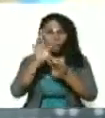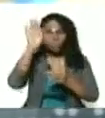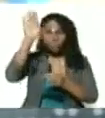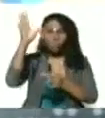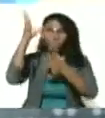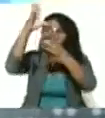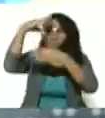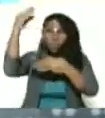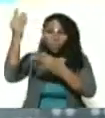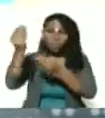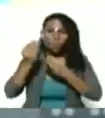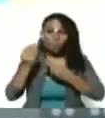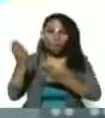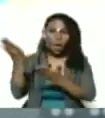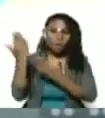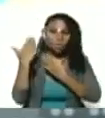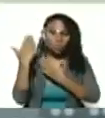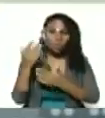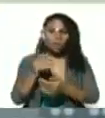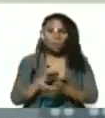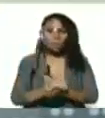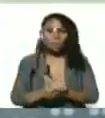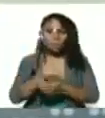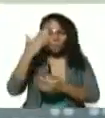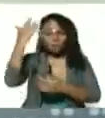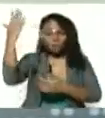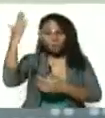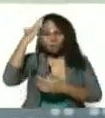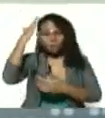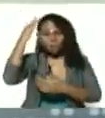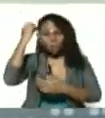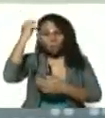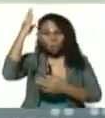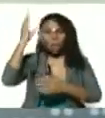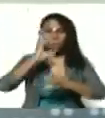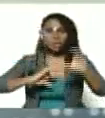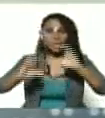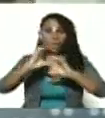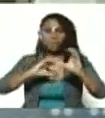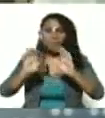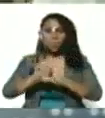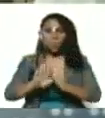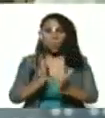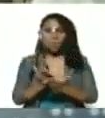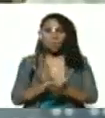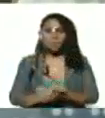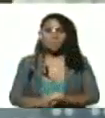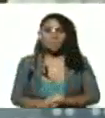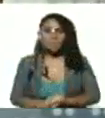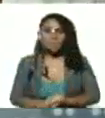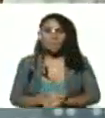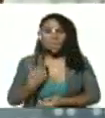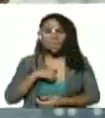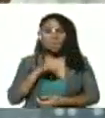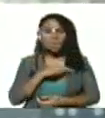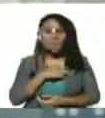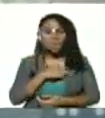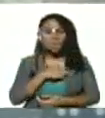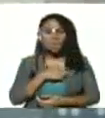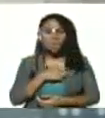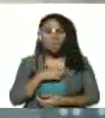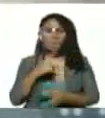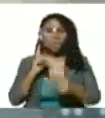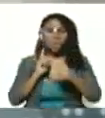nos va a dar esa iluminación esa sabiduría a los científicos del mundo nosotros hemos